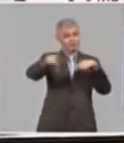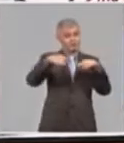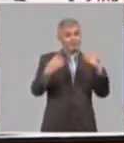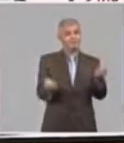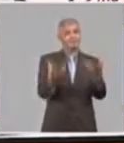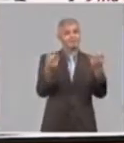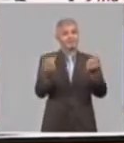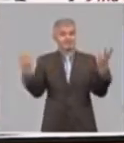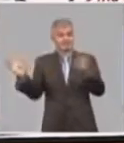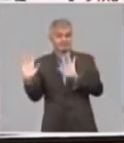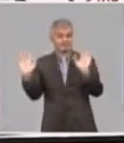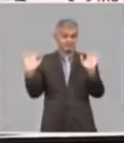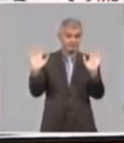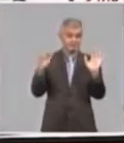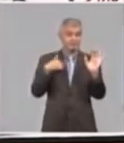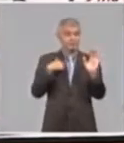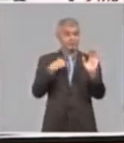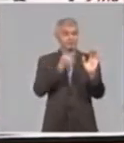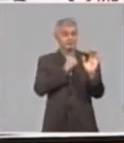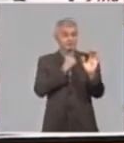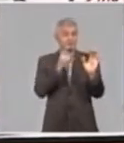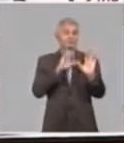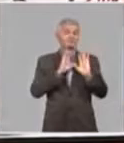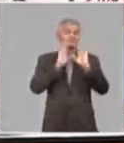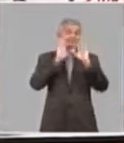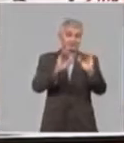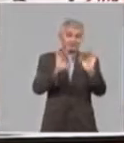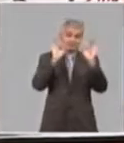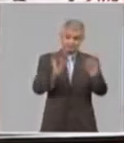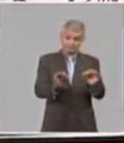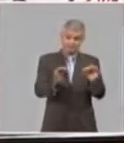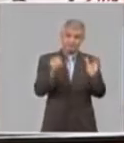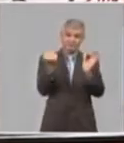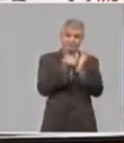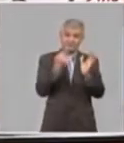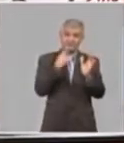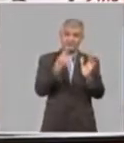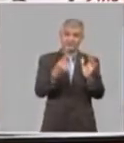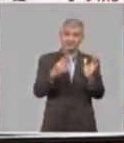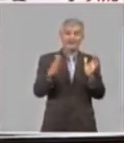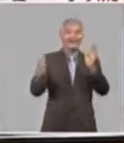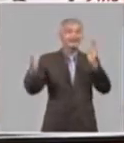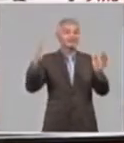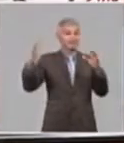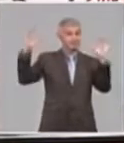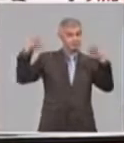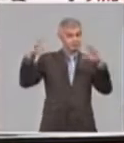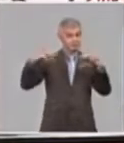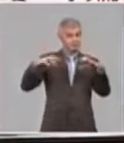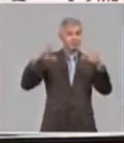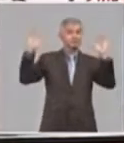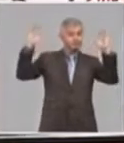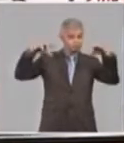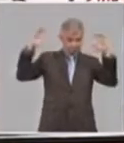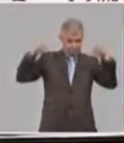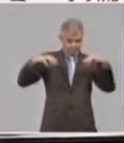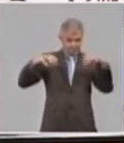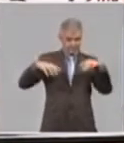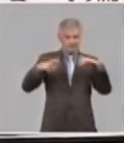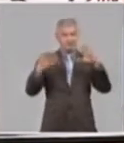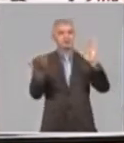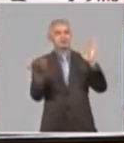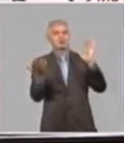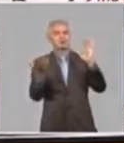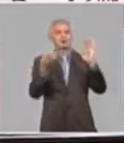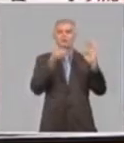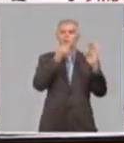acelerar lo siguiente. En el periodo lluvioso, las precipitaciones tienden a ser